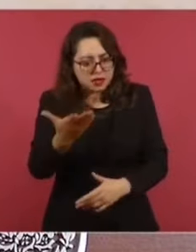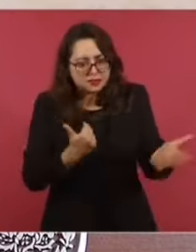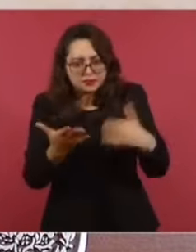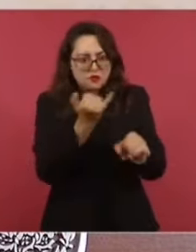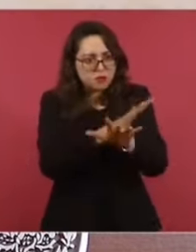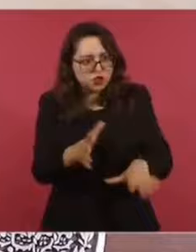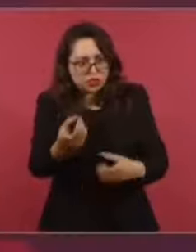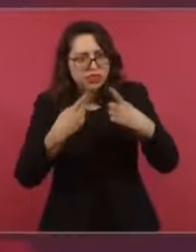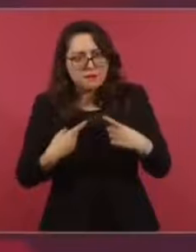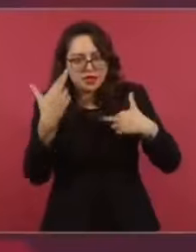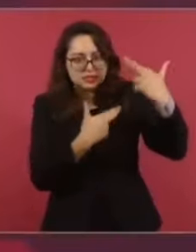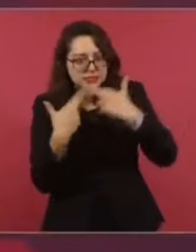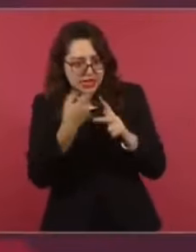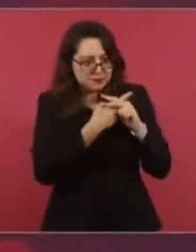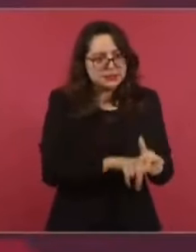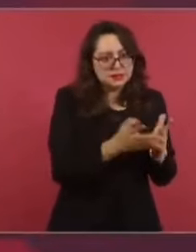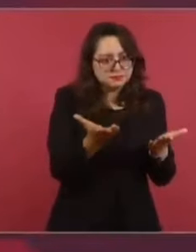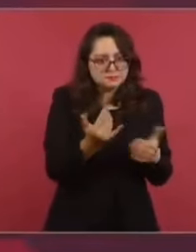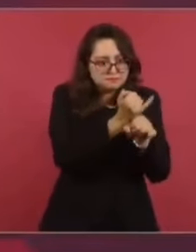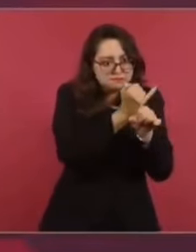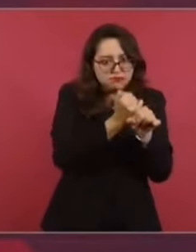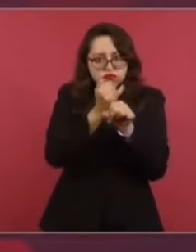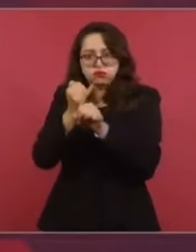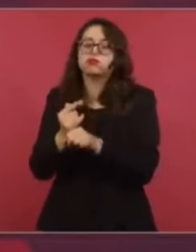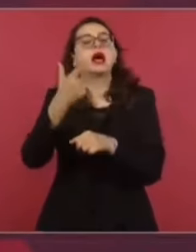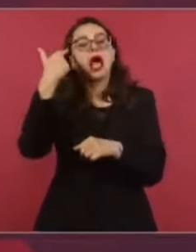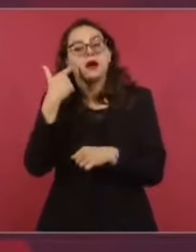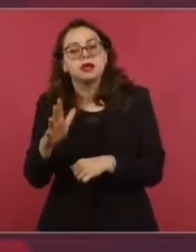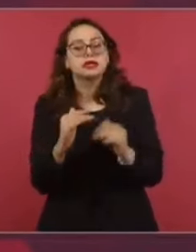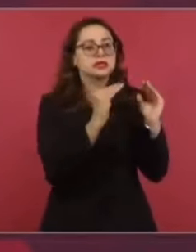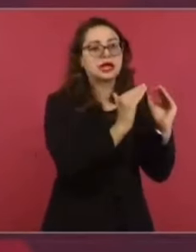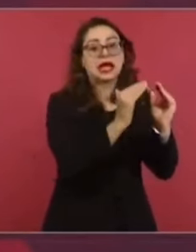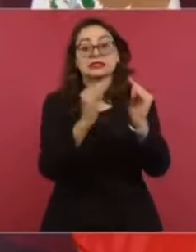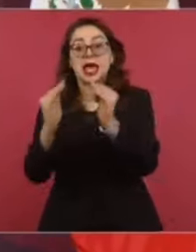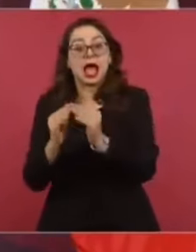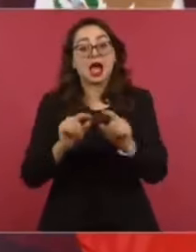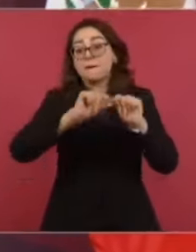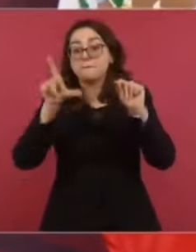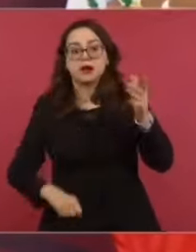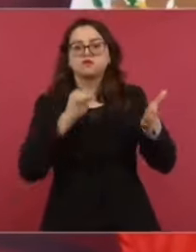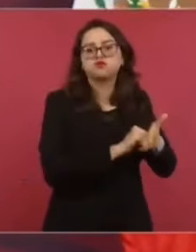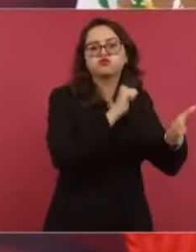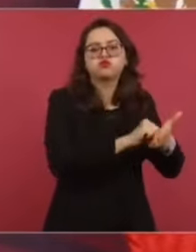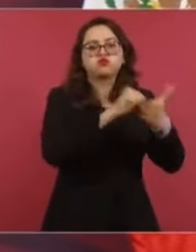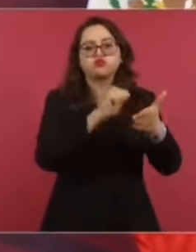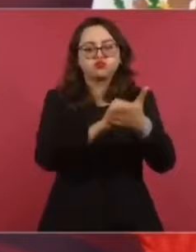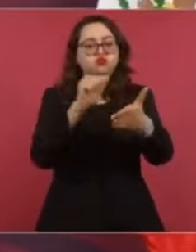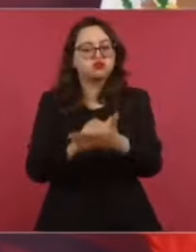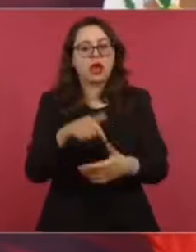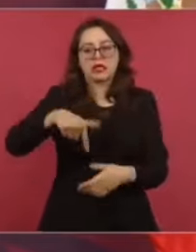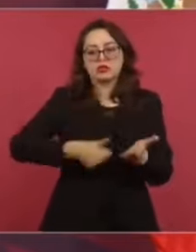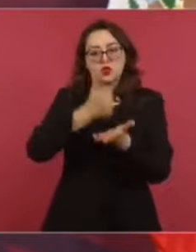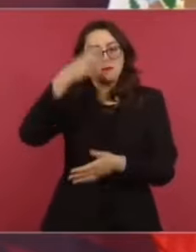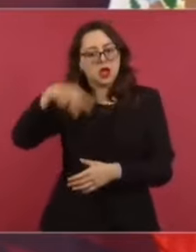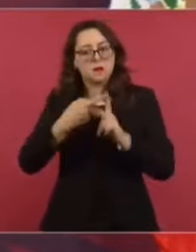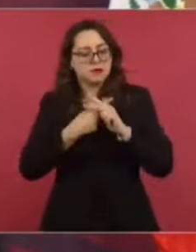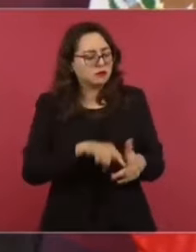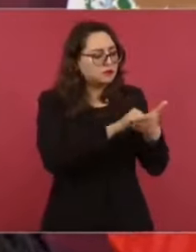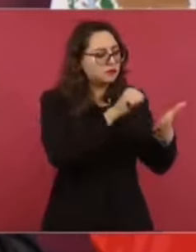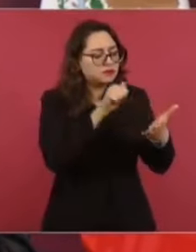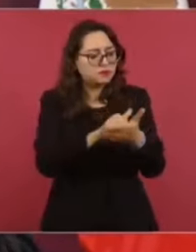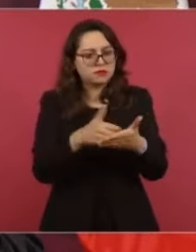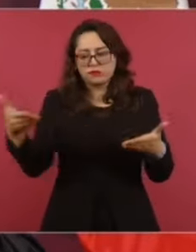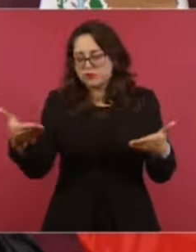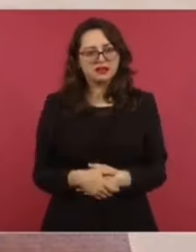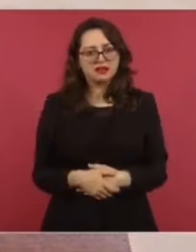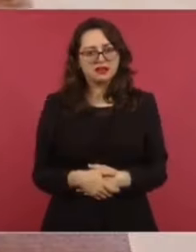y nos vamos, iniciamos un recorrido casa por casa, para ver dónde están los 126 mil. Empezamos en la Ciudad de México, y nos encontramos